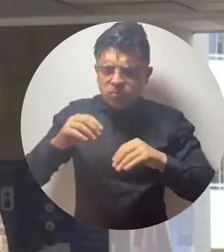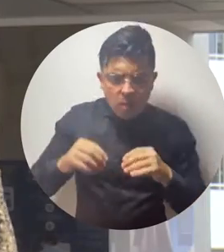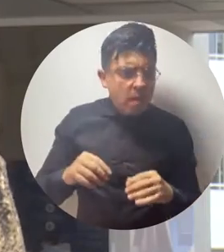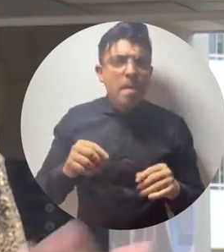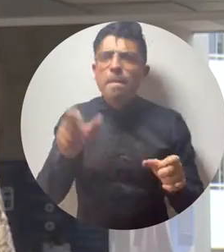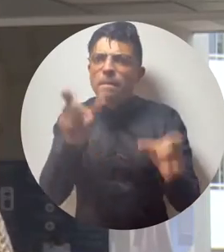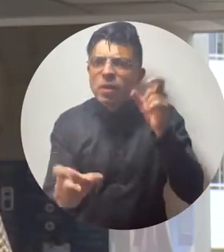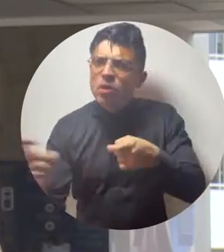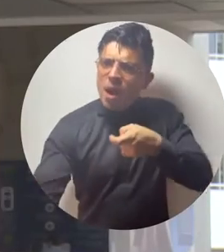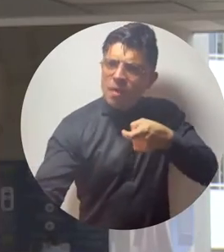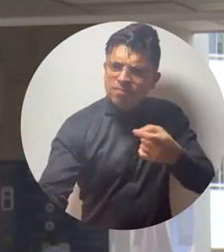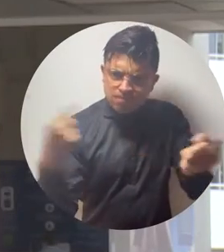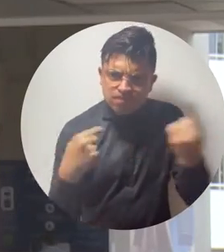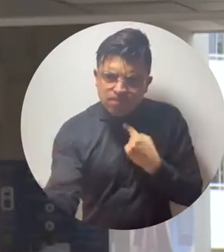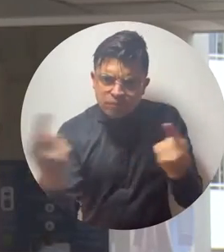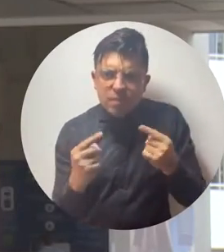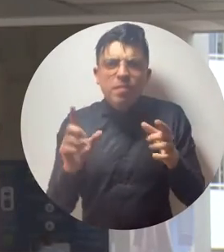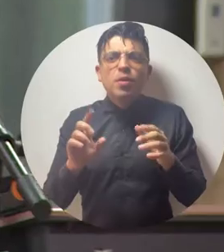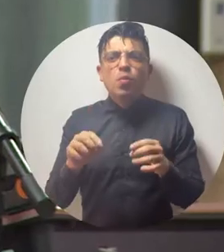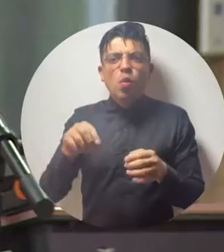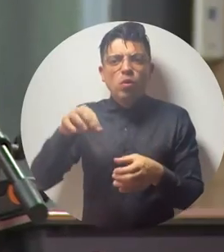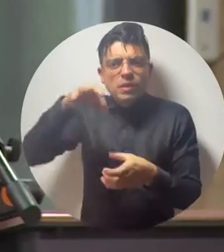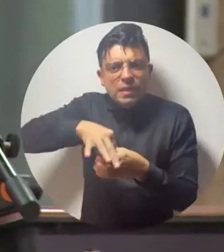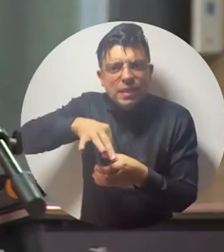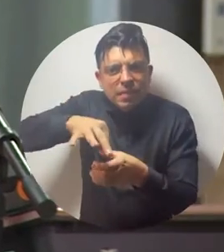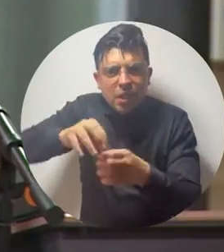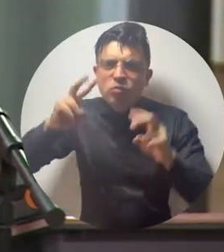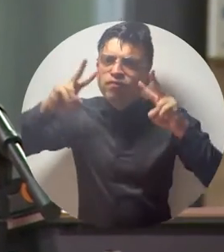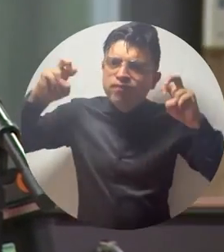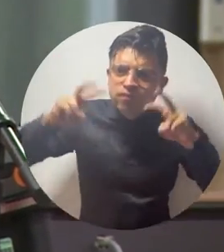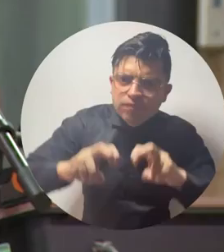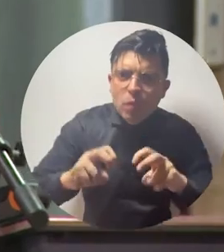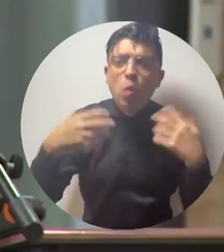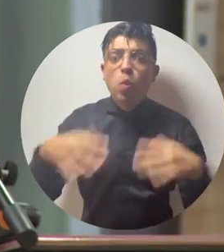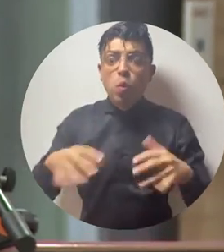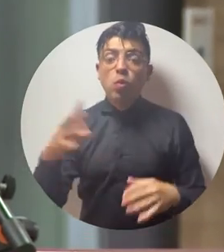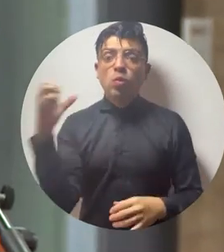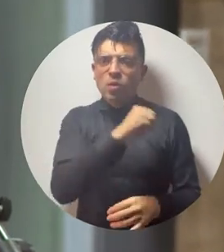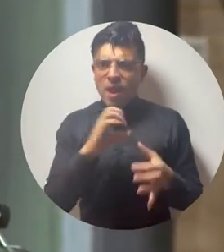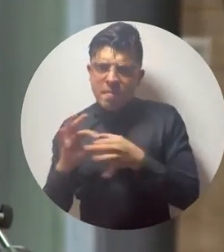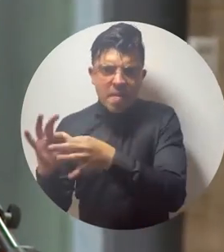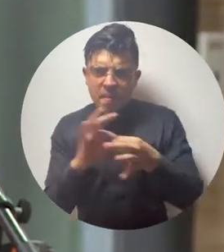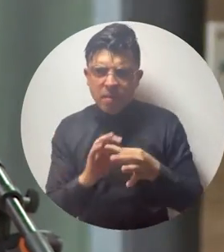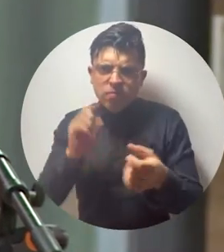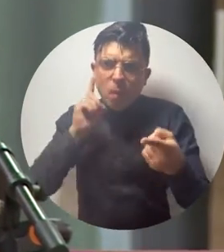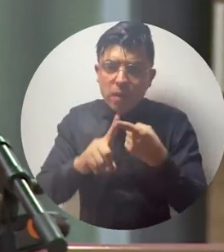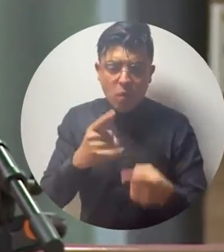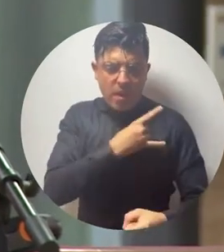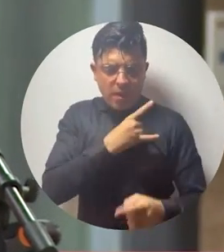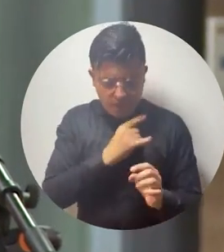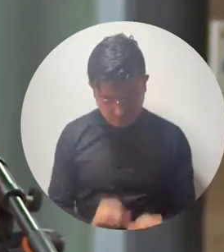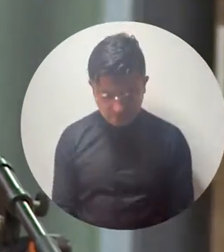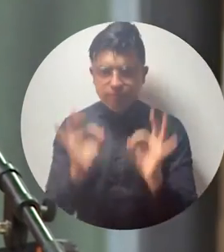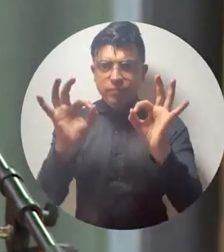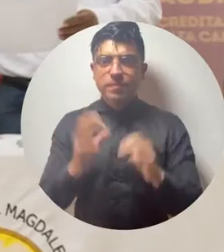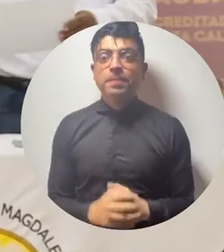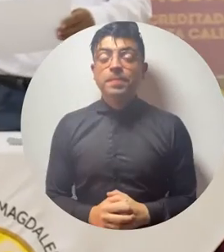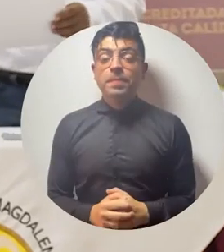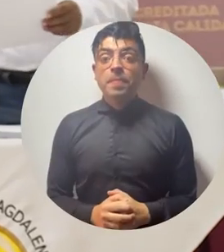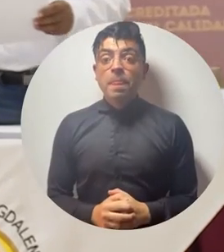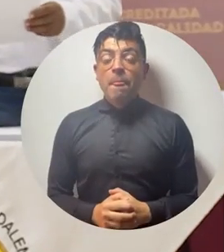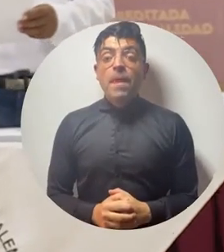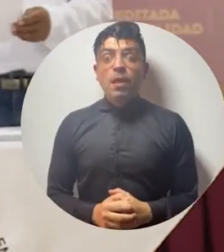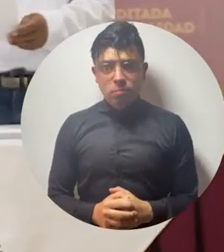¿Qué es Universidad de Ciencia,